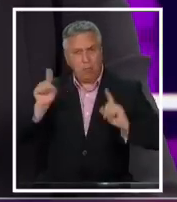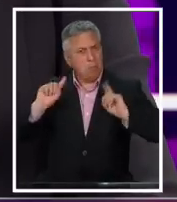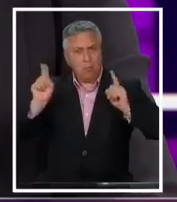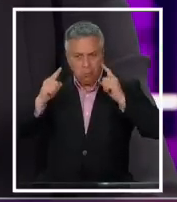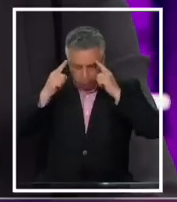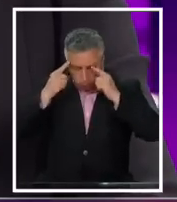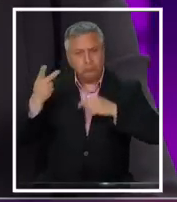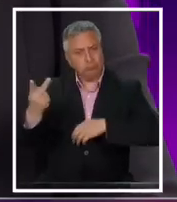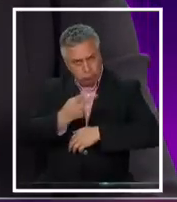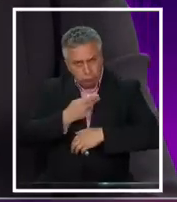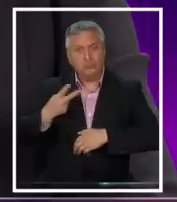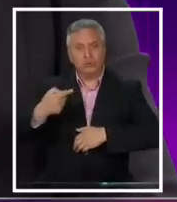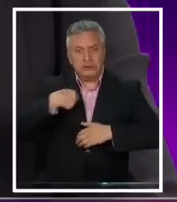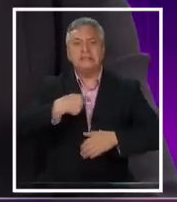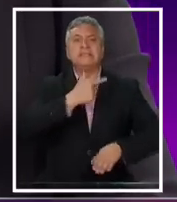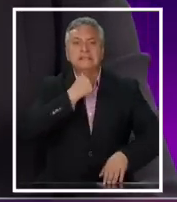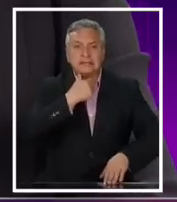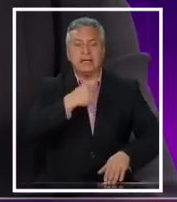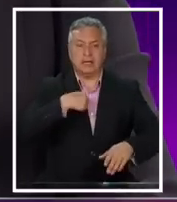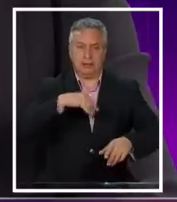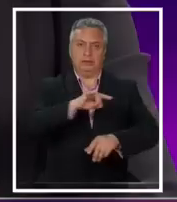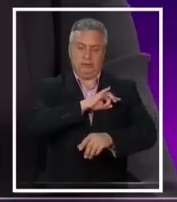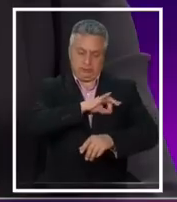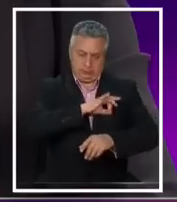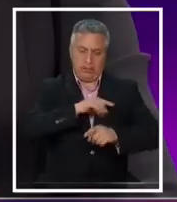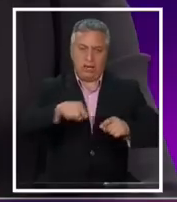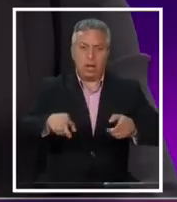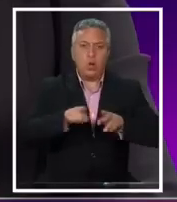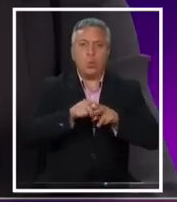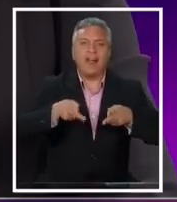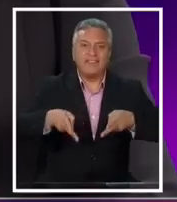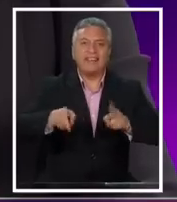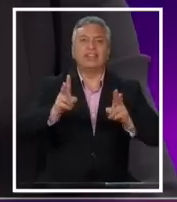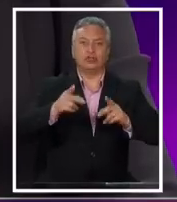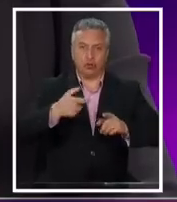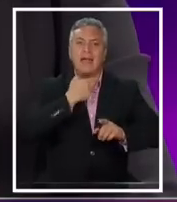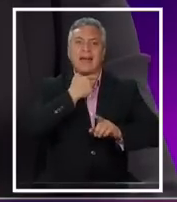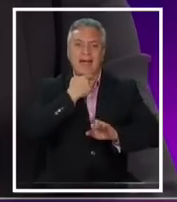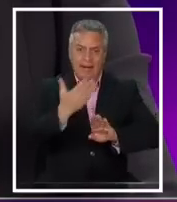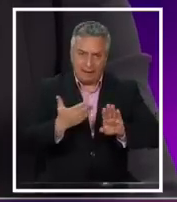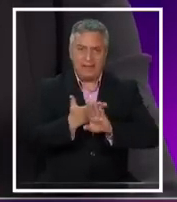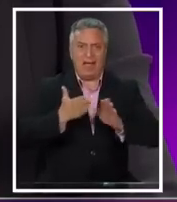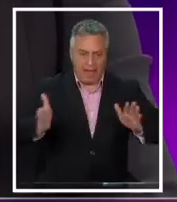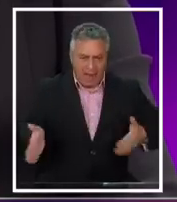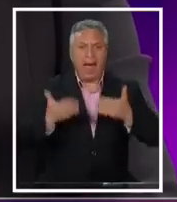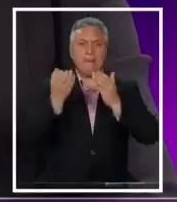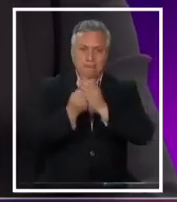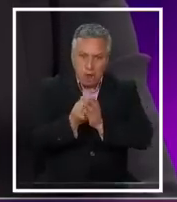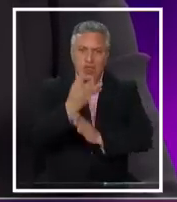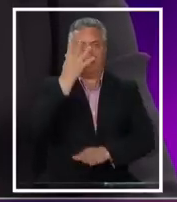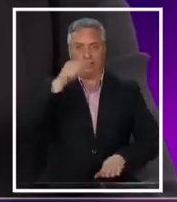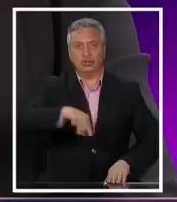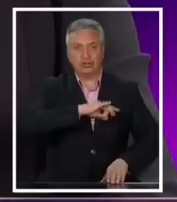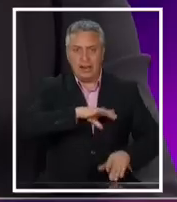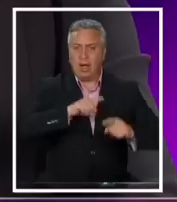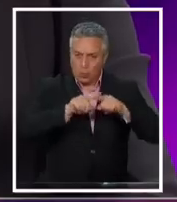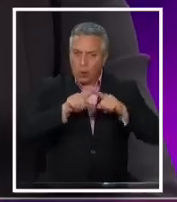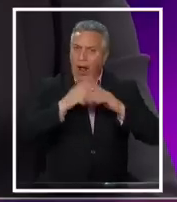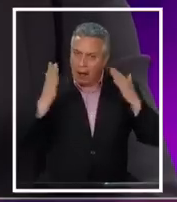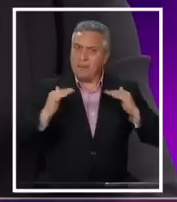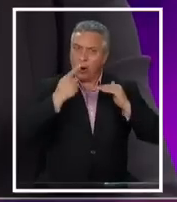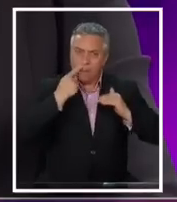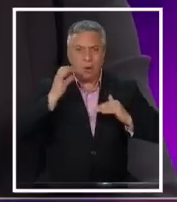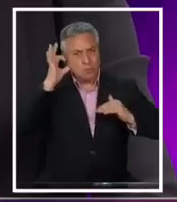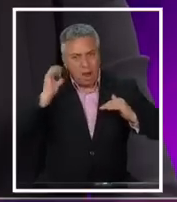coincidimos. Queremos un país con derechos sociales garantizados. Queremos un país que sea ágil, moderno, donde exista paridad. Queremos un